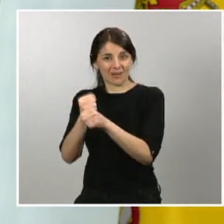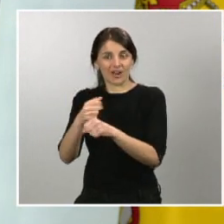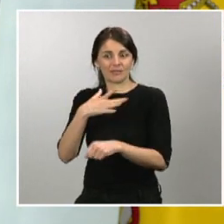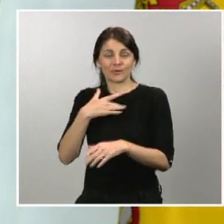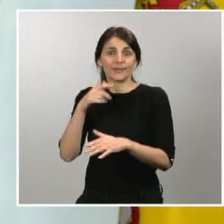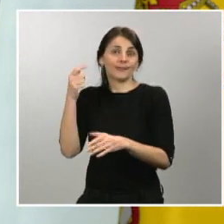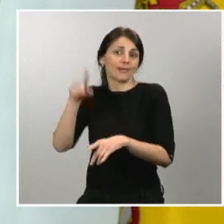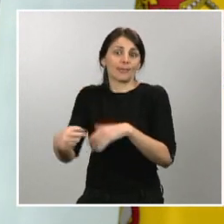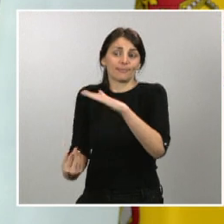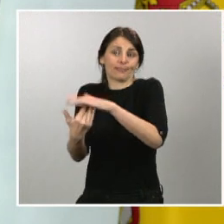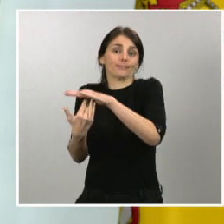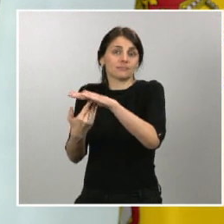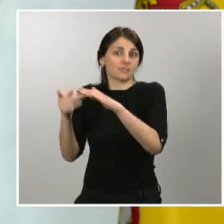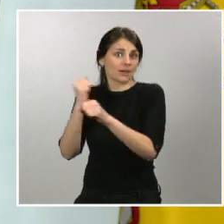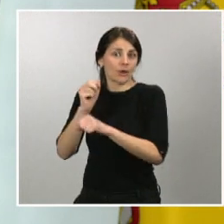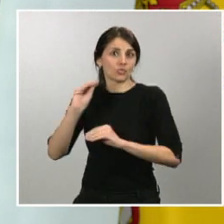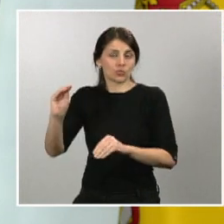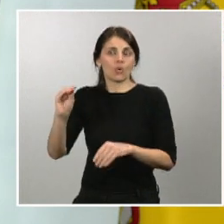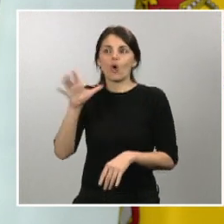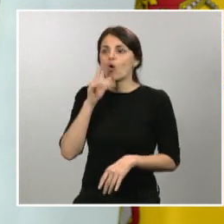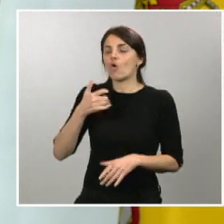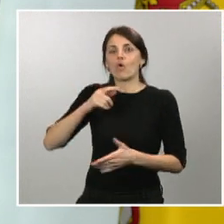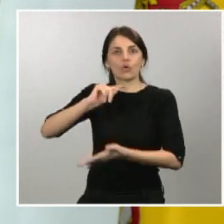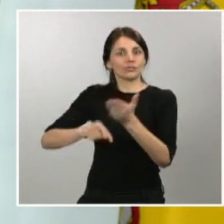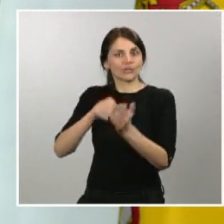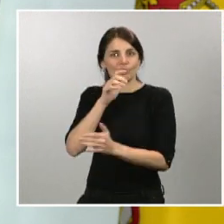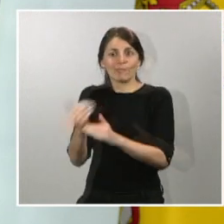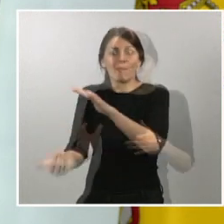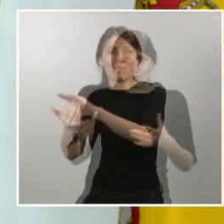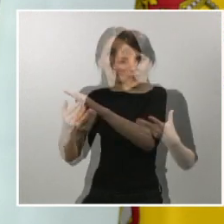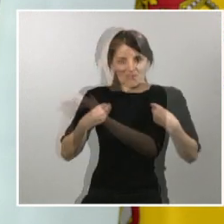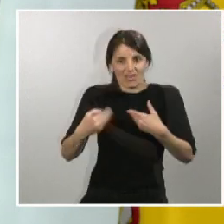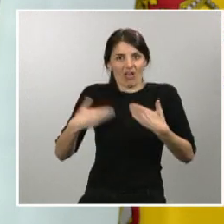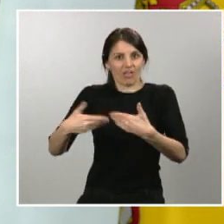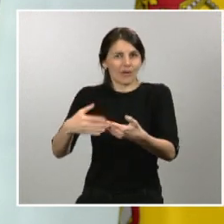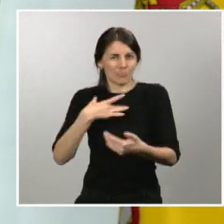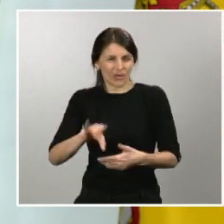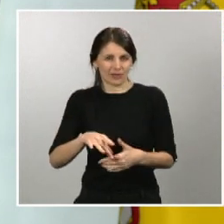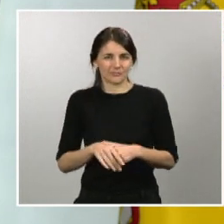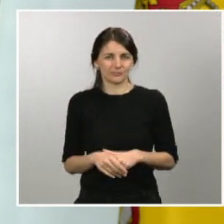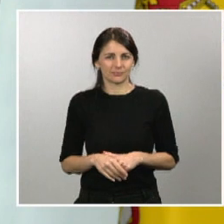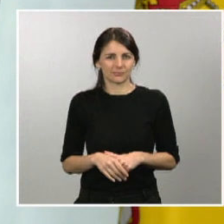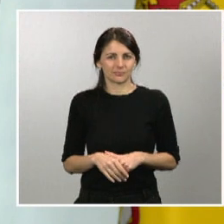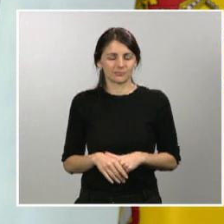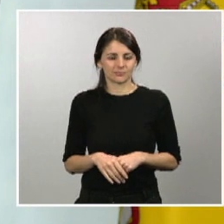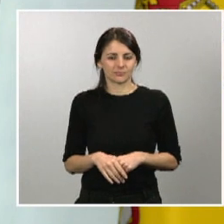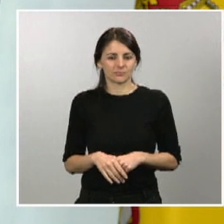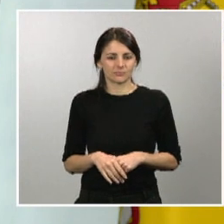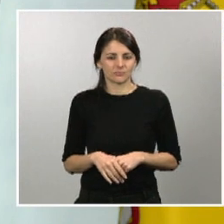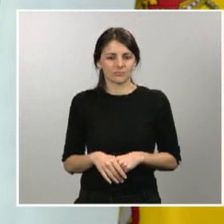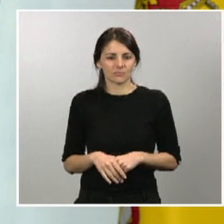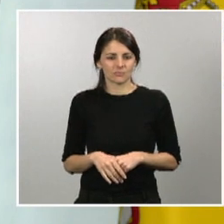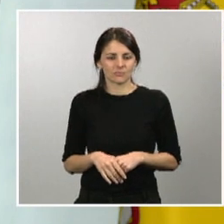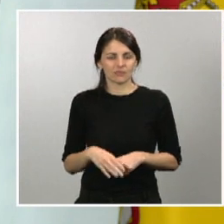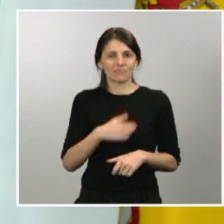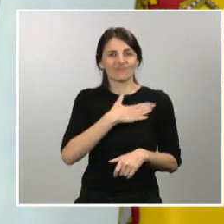de la crisis o cuyo contrato se haya extinguido con posterioridad a la declaración del estado de alarma. Quiero recordar, sin embargo, que el camino del escudo